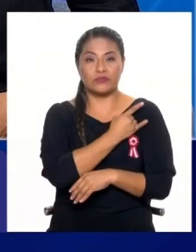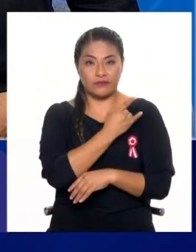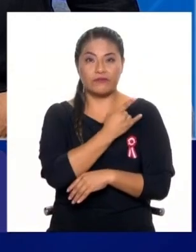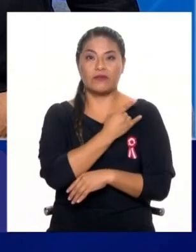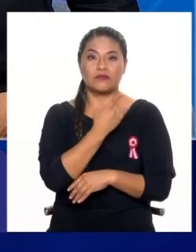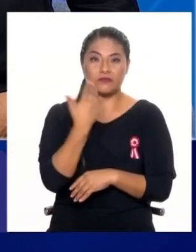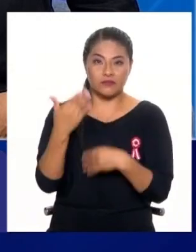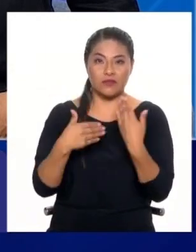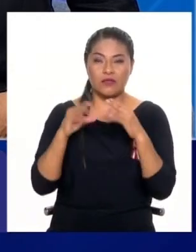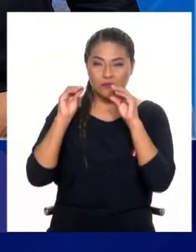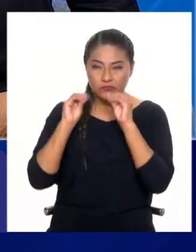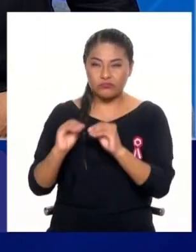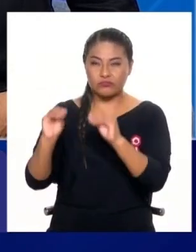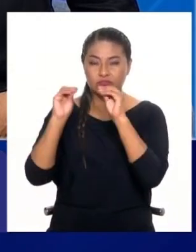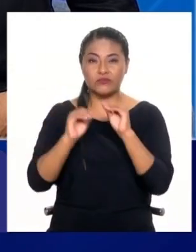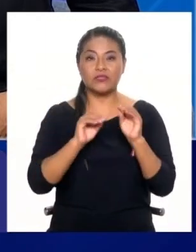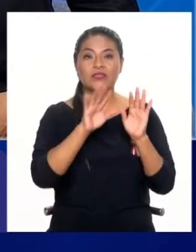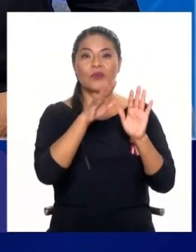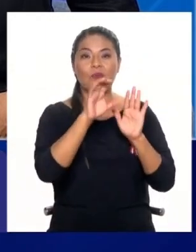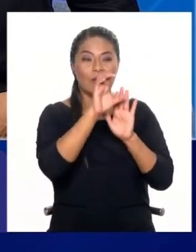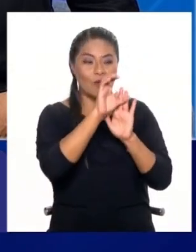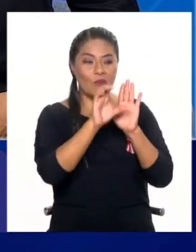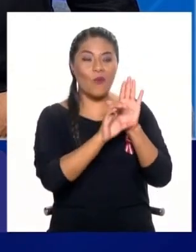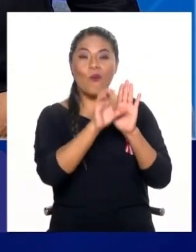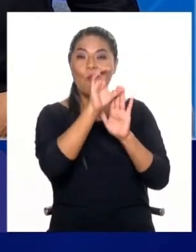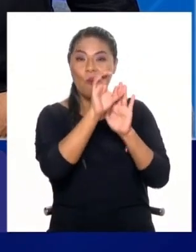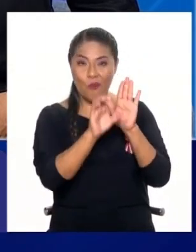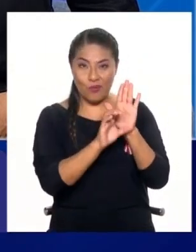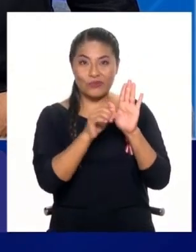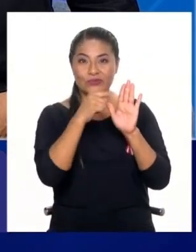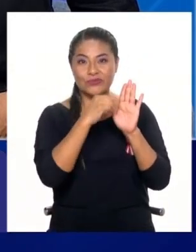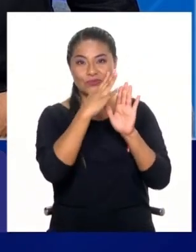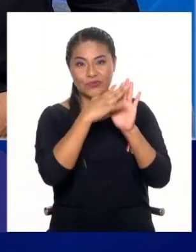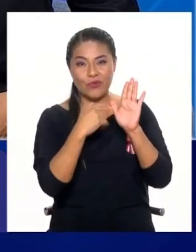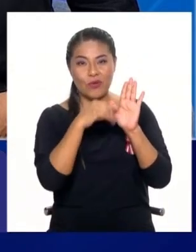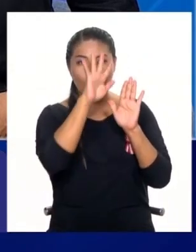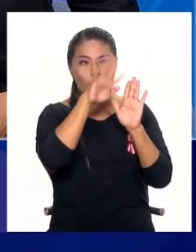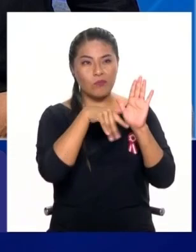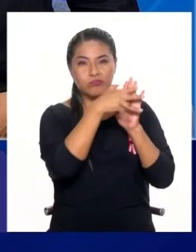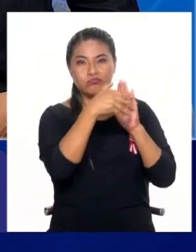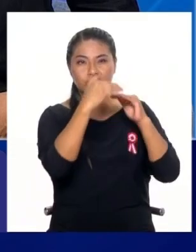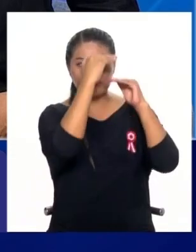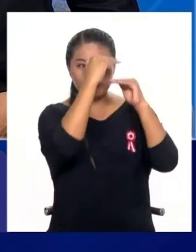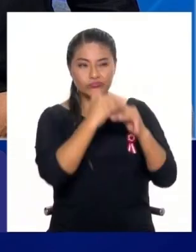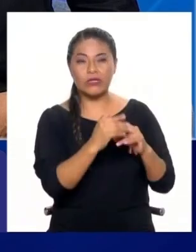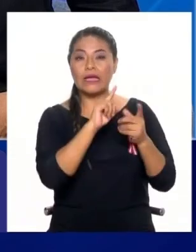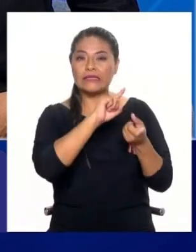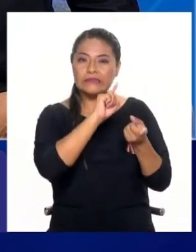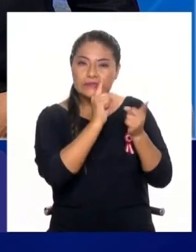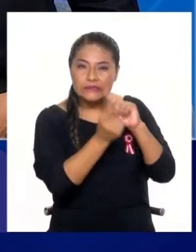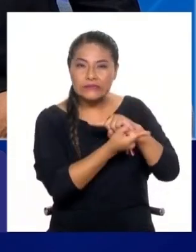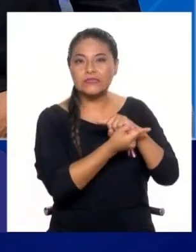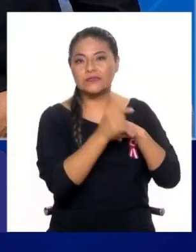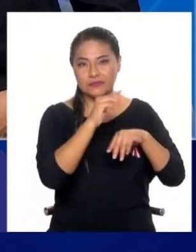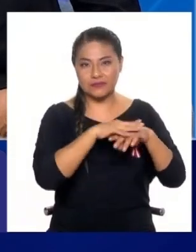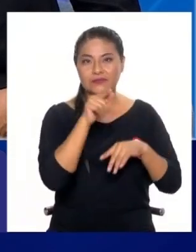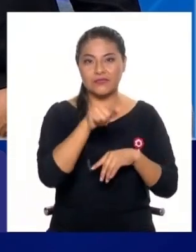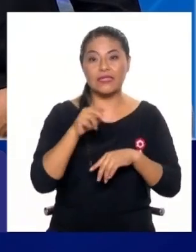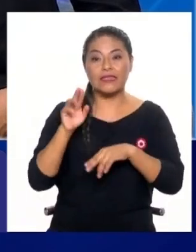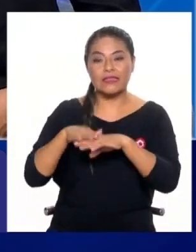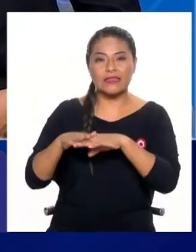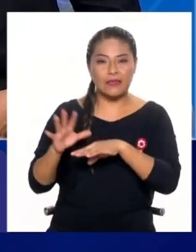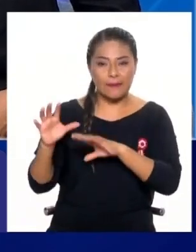cambiando las currículas de las carreras de ingeniería sobre todo y tomar en cuenta el cambio